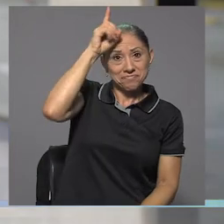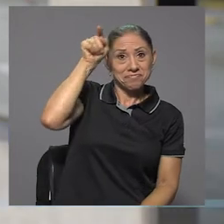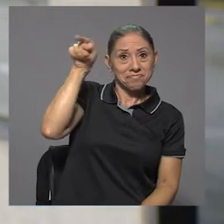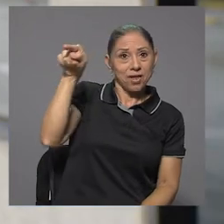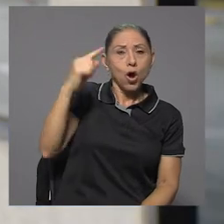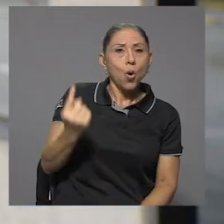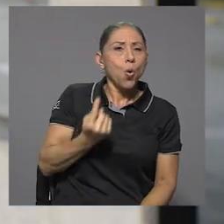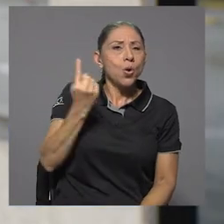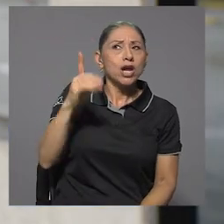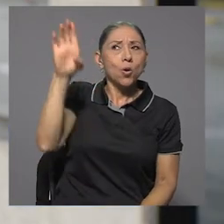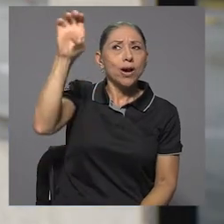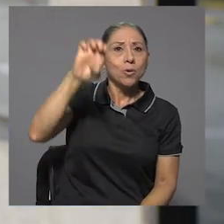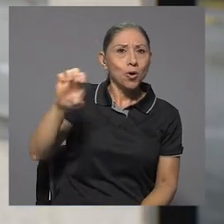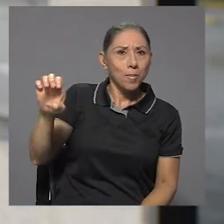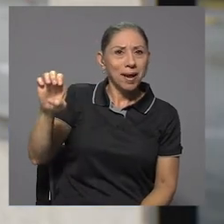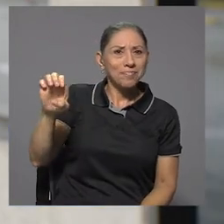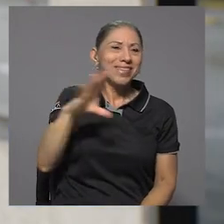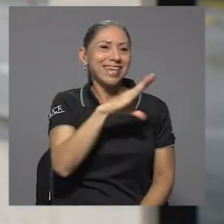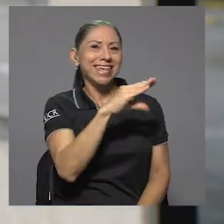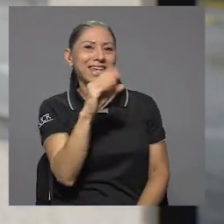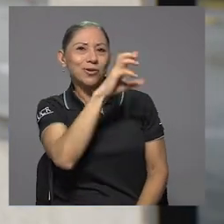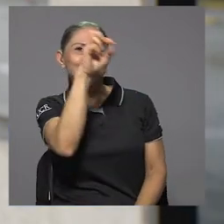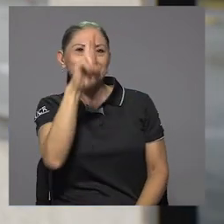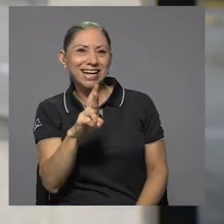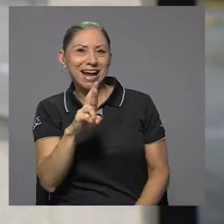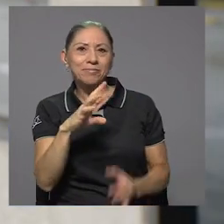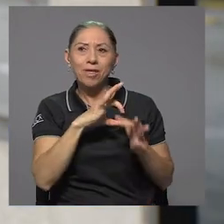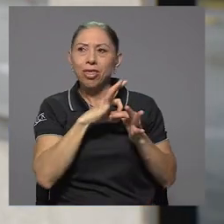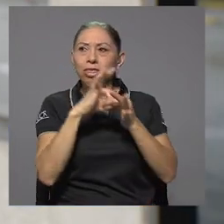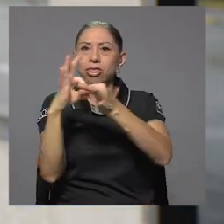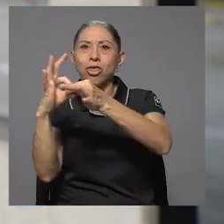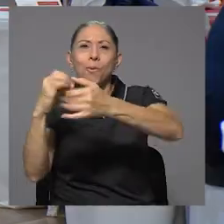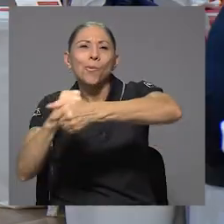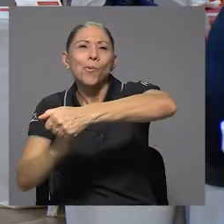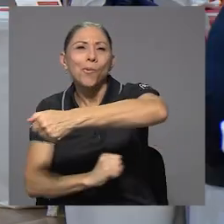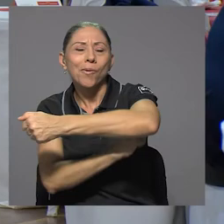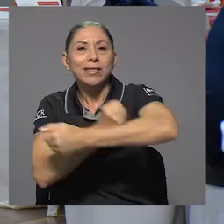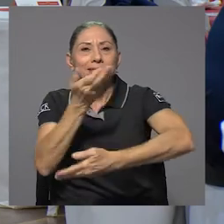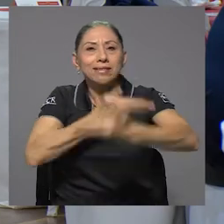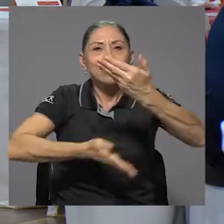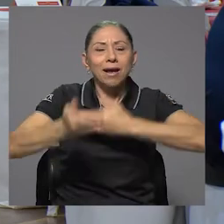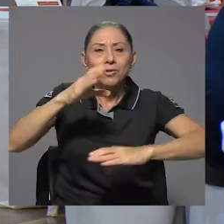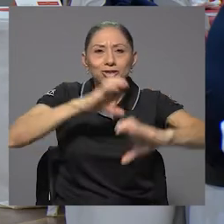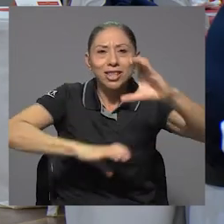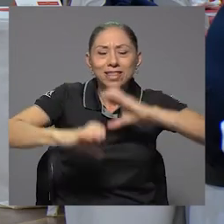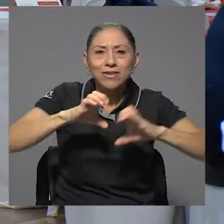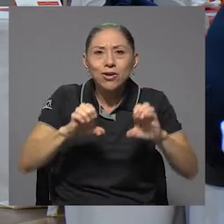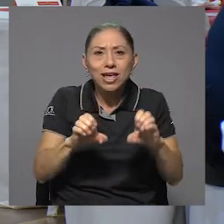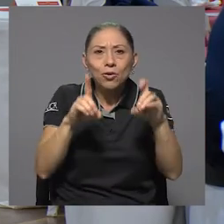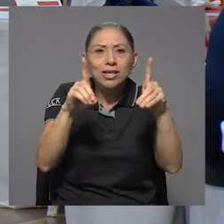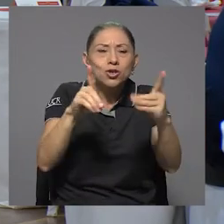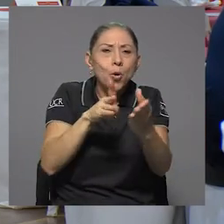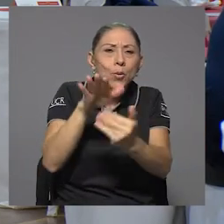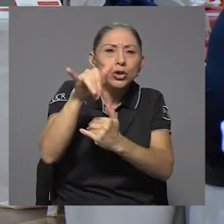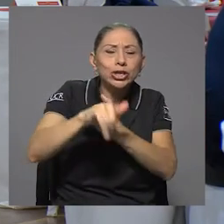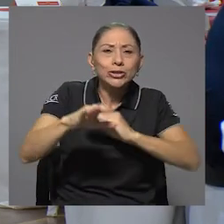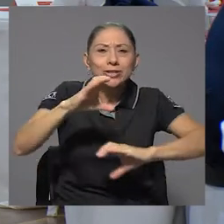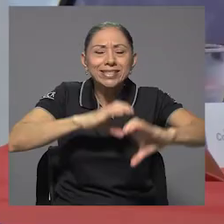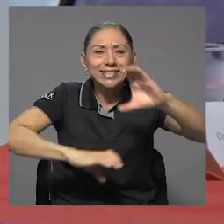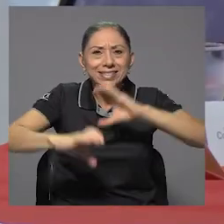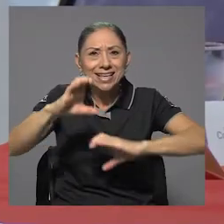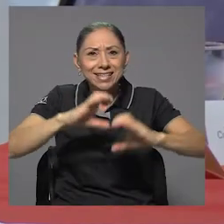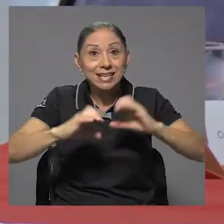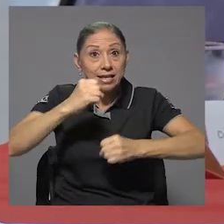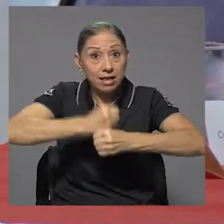Costa Rica. Un punto de unión, un puente para el intercambio científico en proyectos en educación, en proyectos en ciencias.